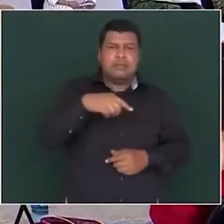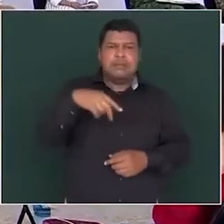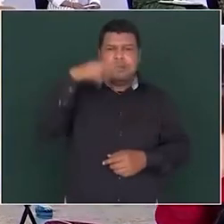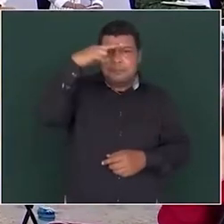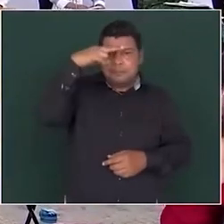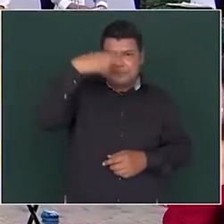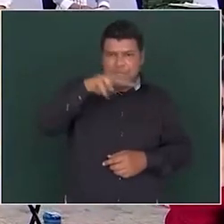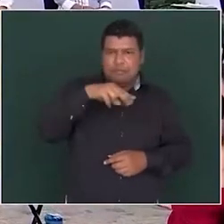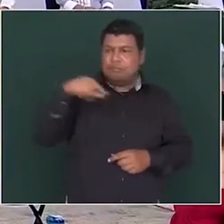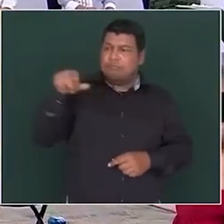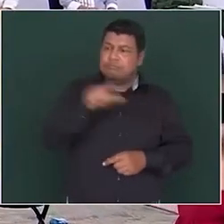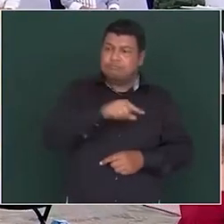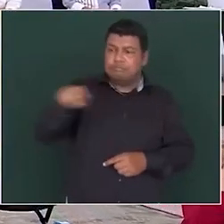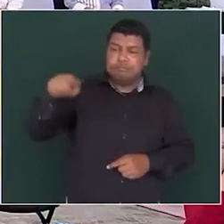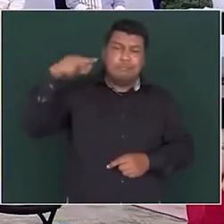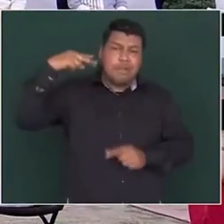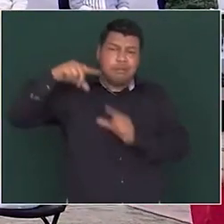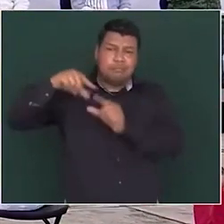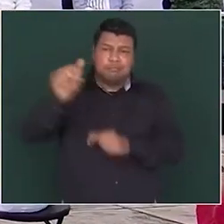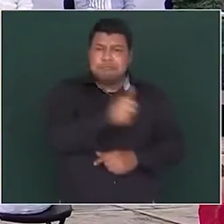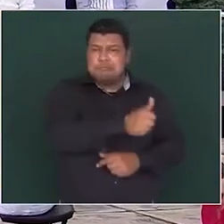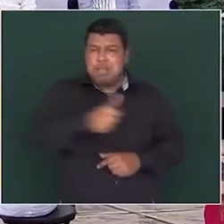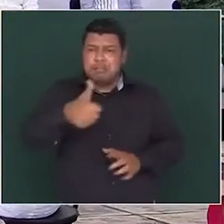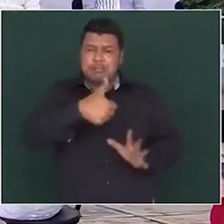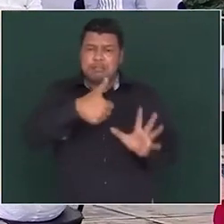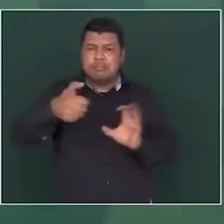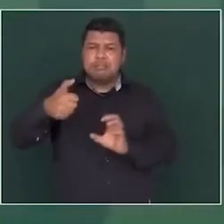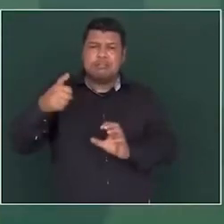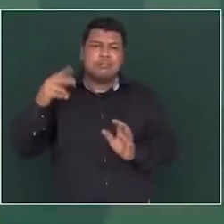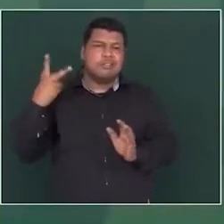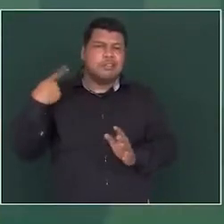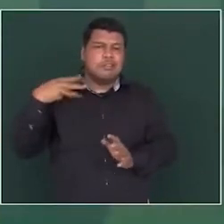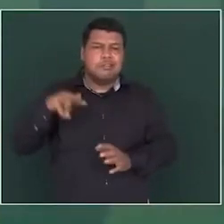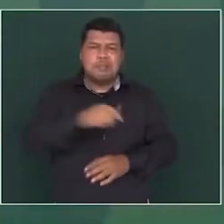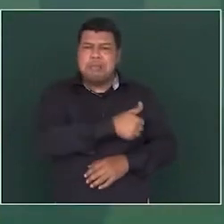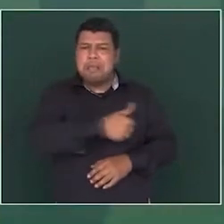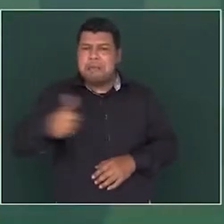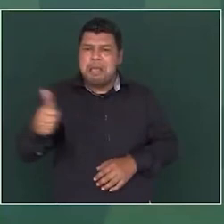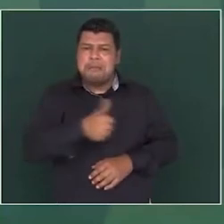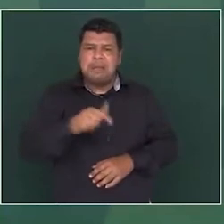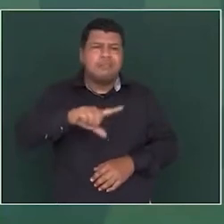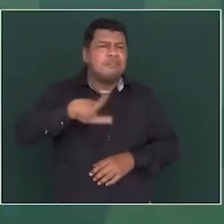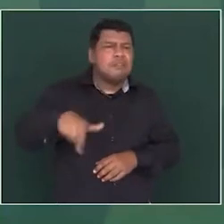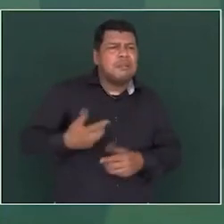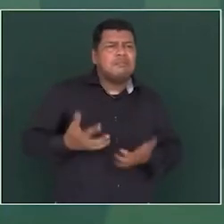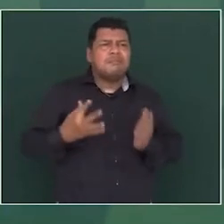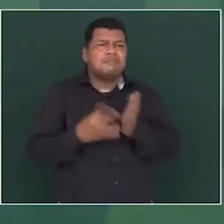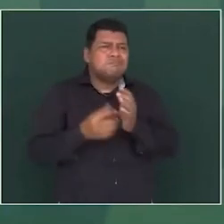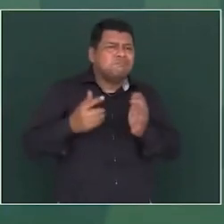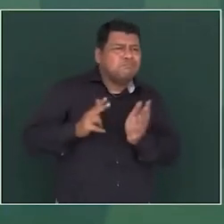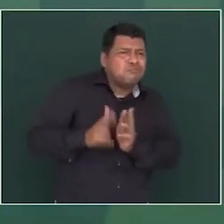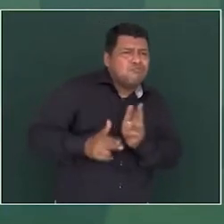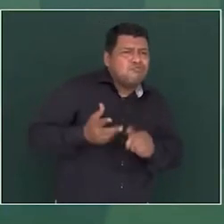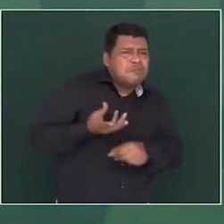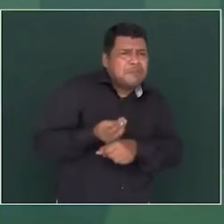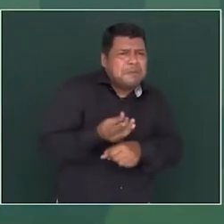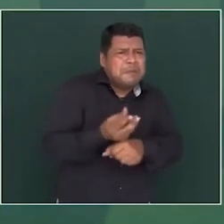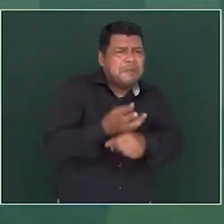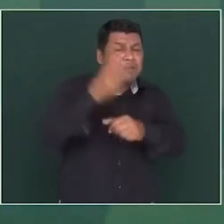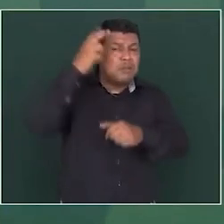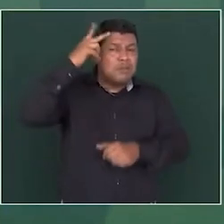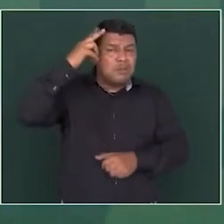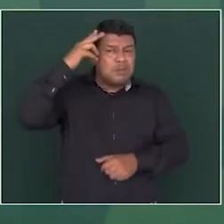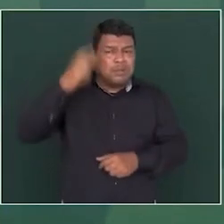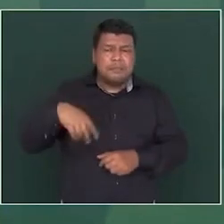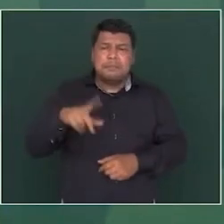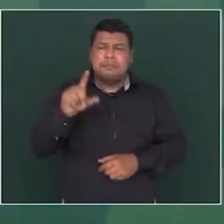desde entonces y luego se siguieron construyendo líneas férreas con Porfirio Díaz más de 20 mil